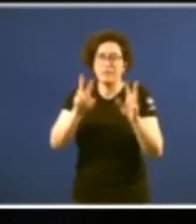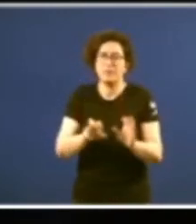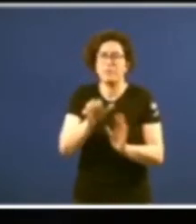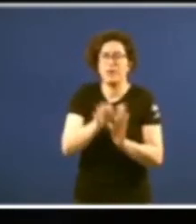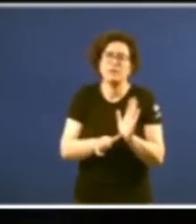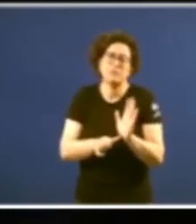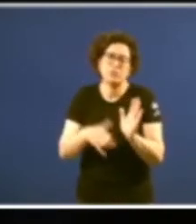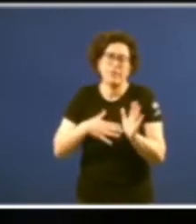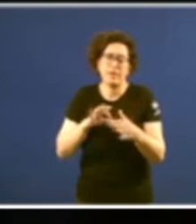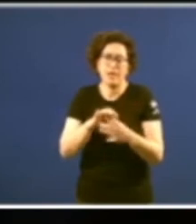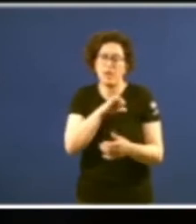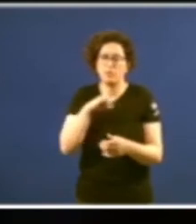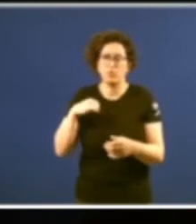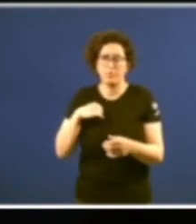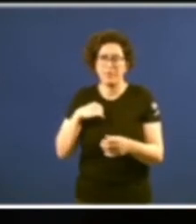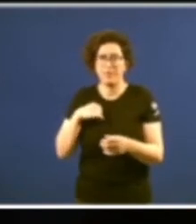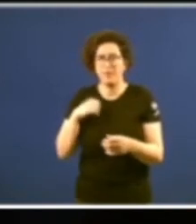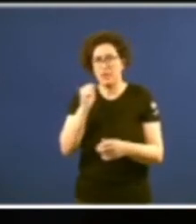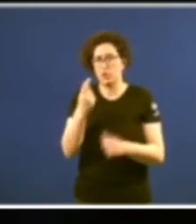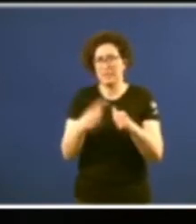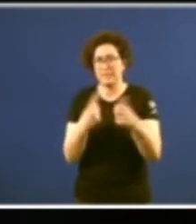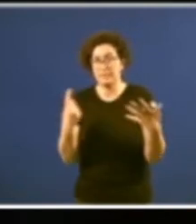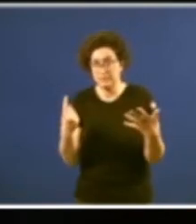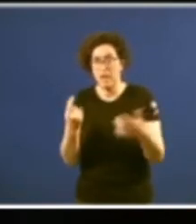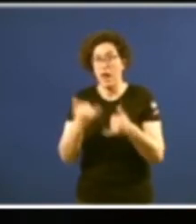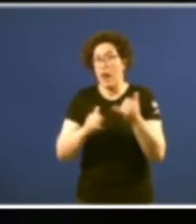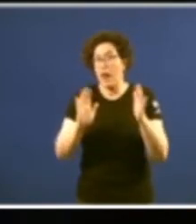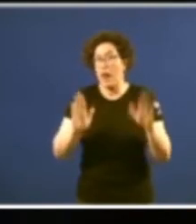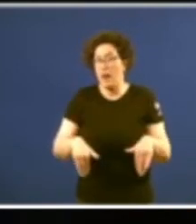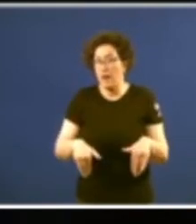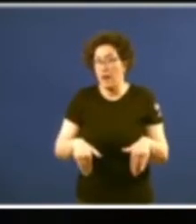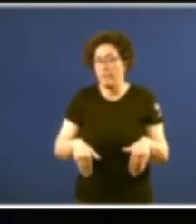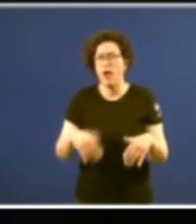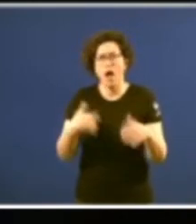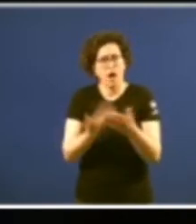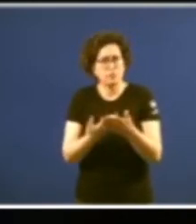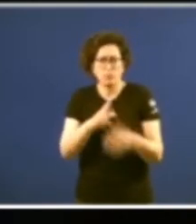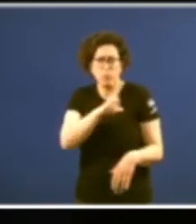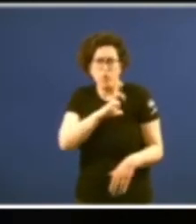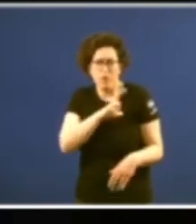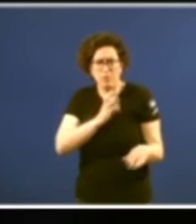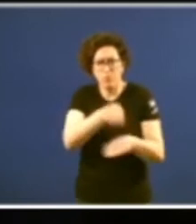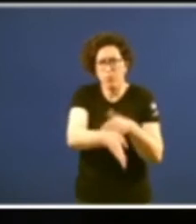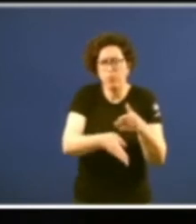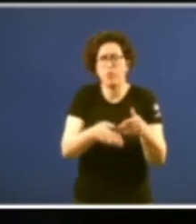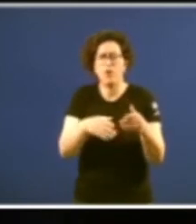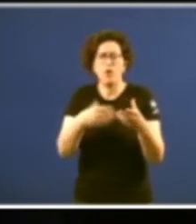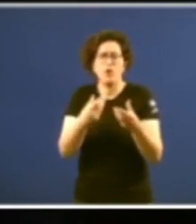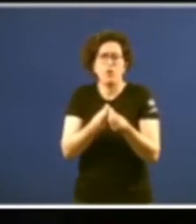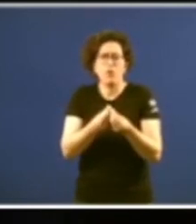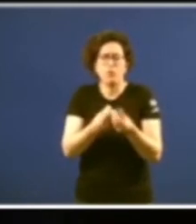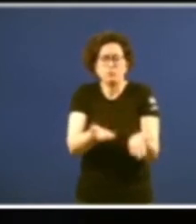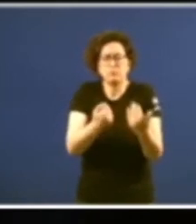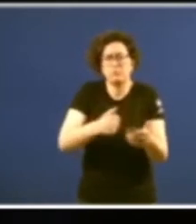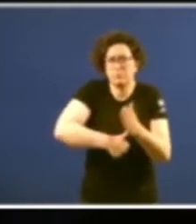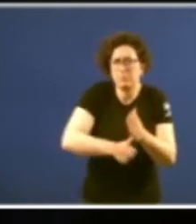de autonomía do 36 e a cousa remata pois con cargas policiais con identificacións con suspensión de clases